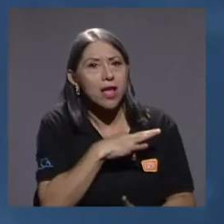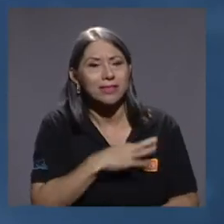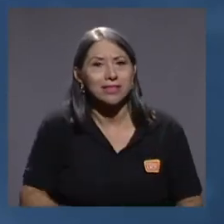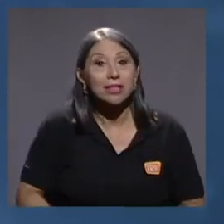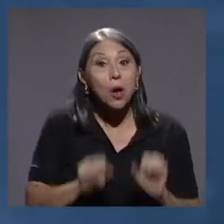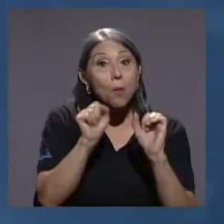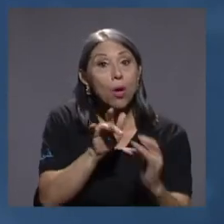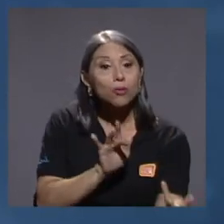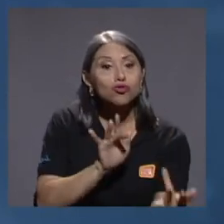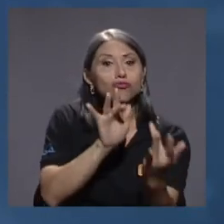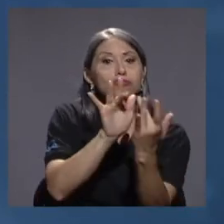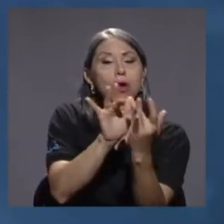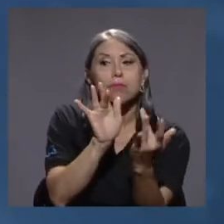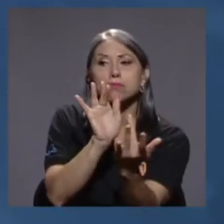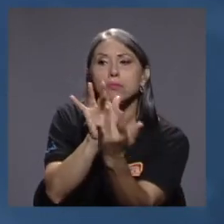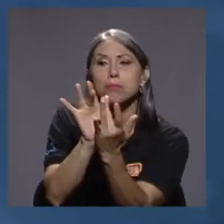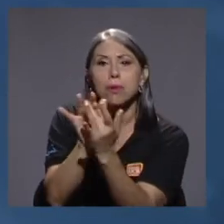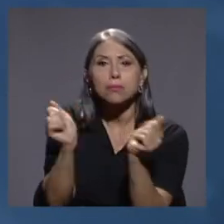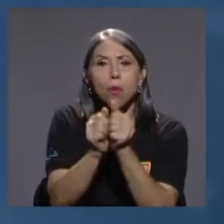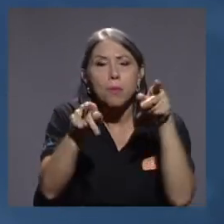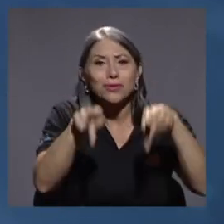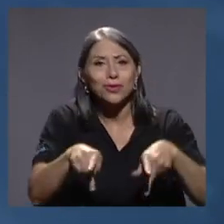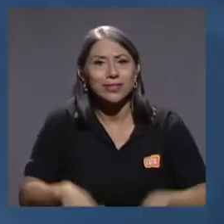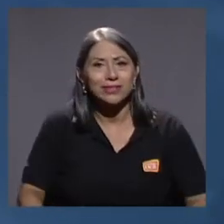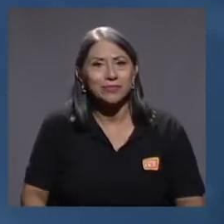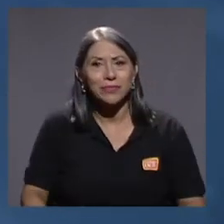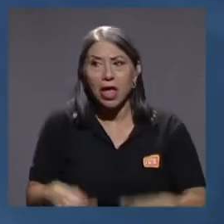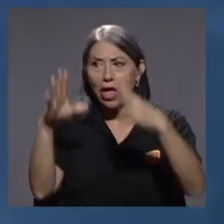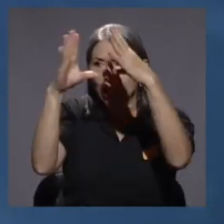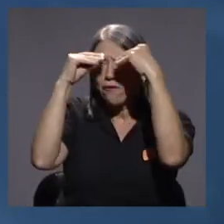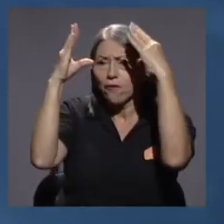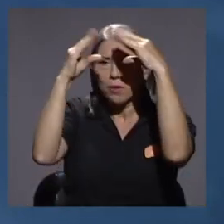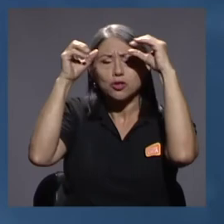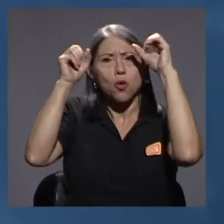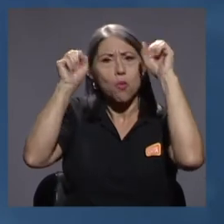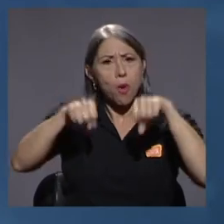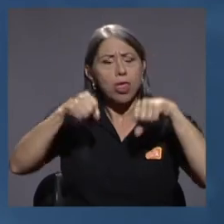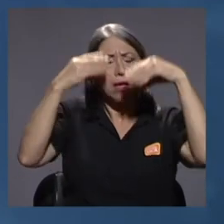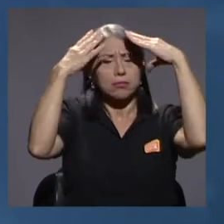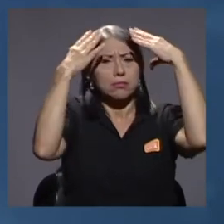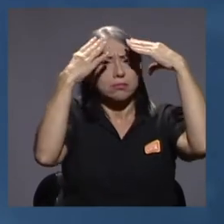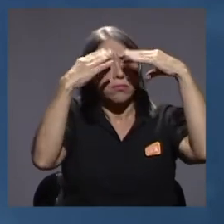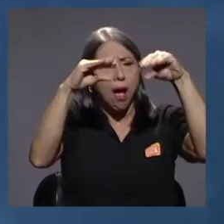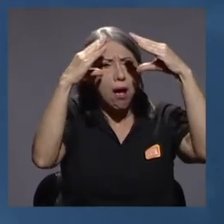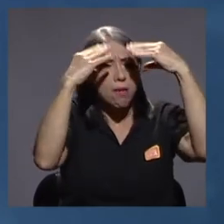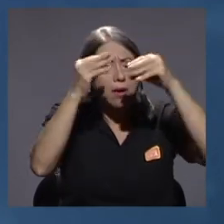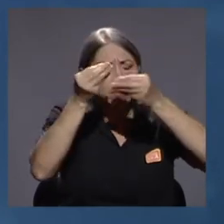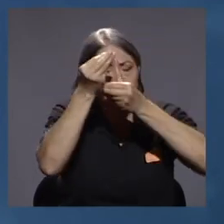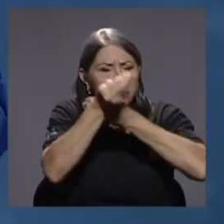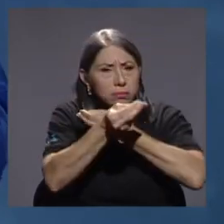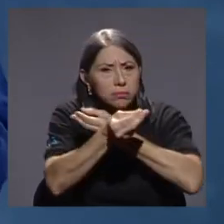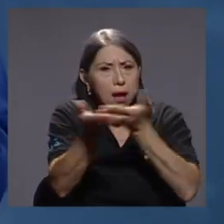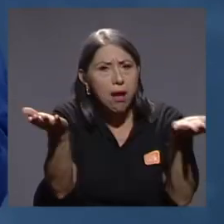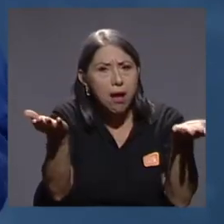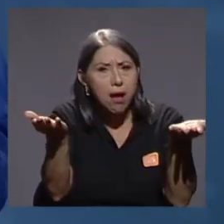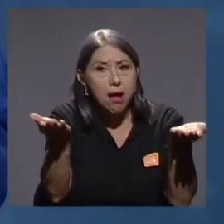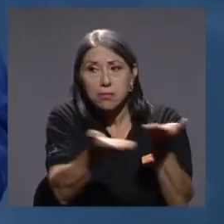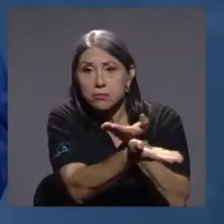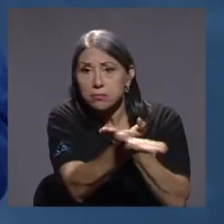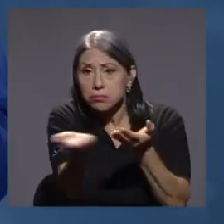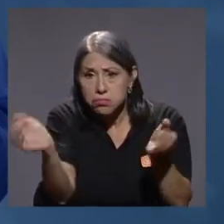poder sacar adelante la información que tenemos, hacerla pública para que todos los demás puedan